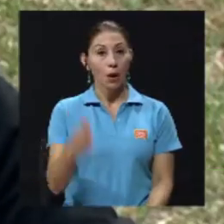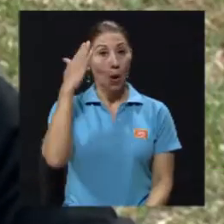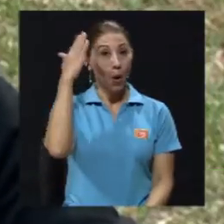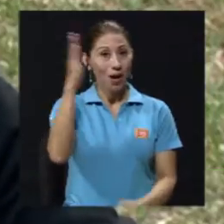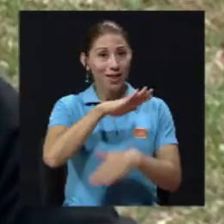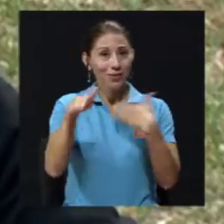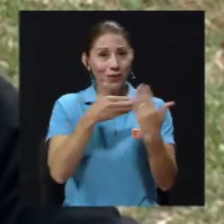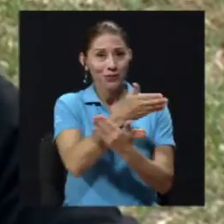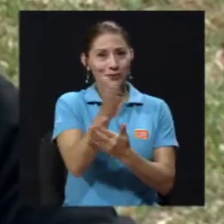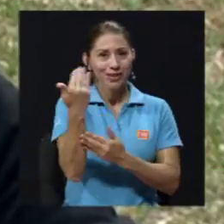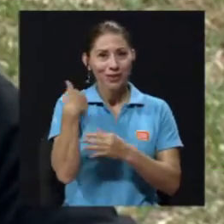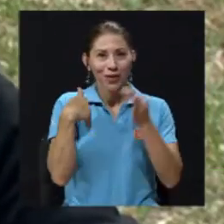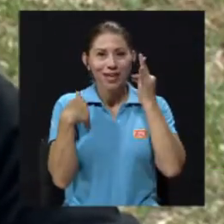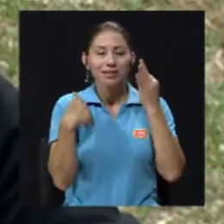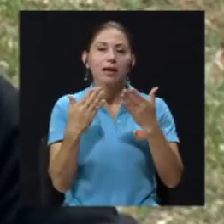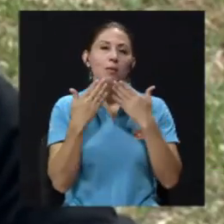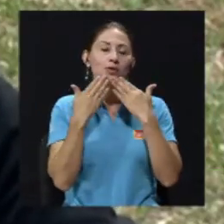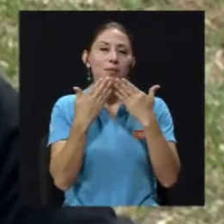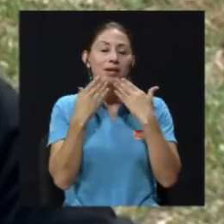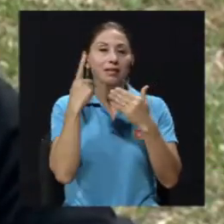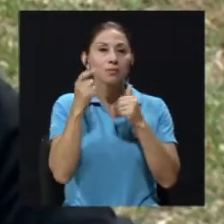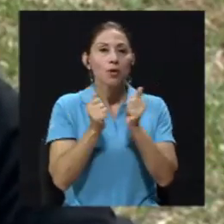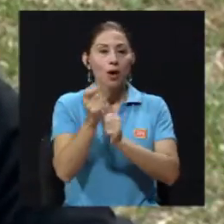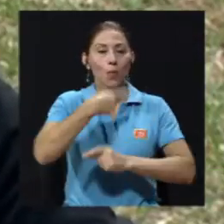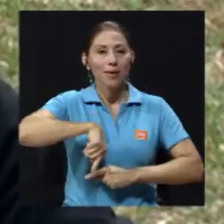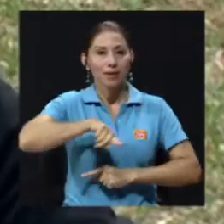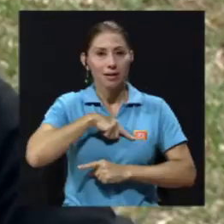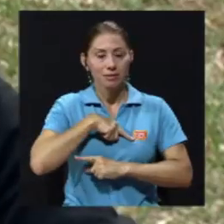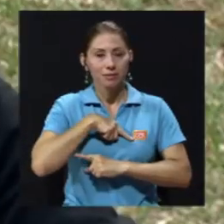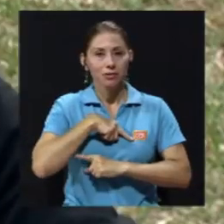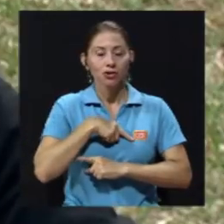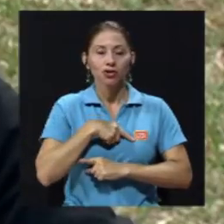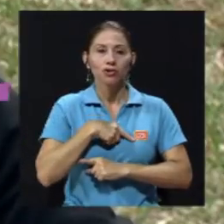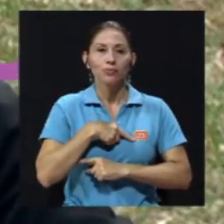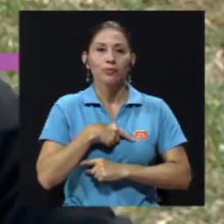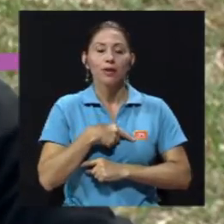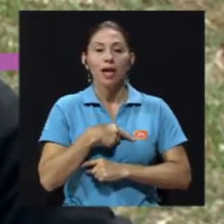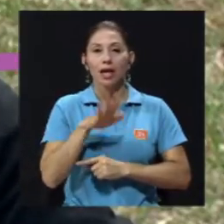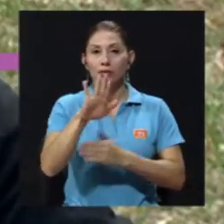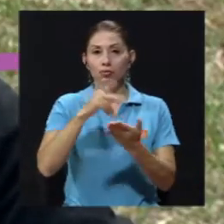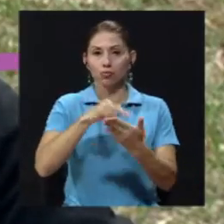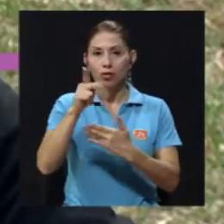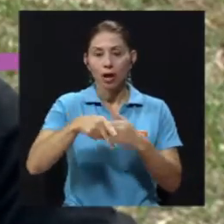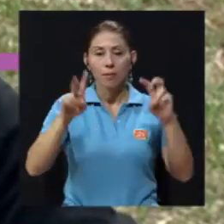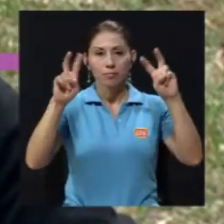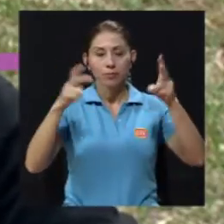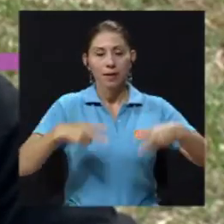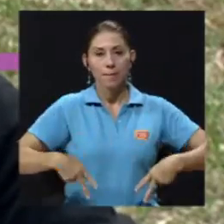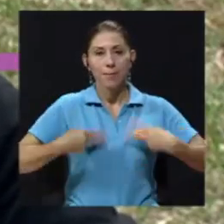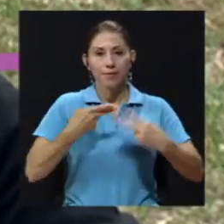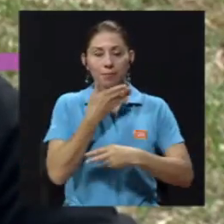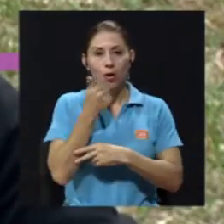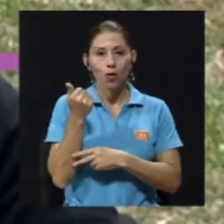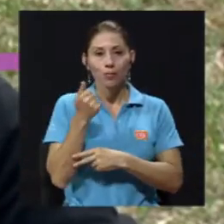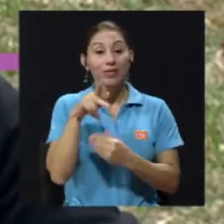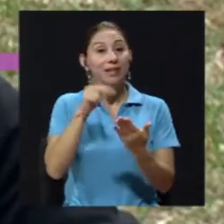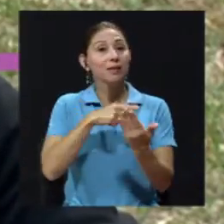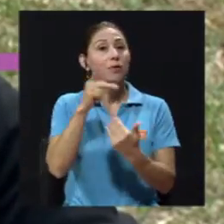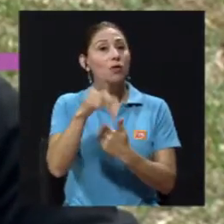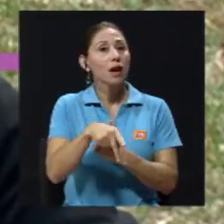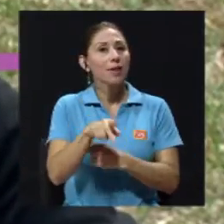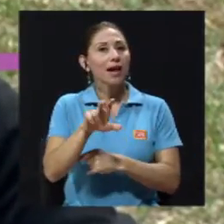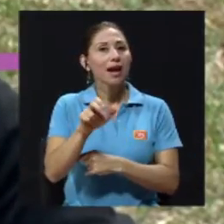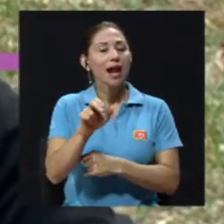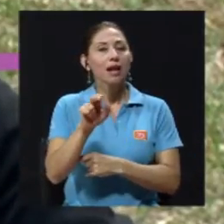Hola a todos y todas. Muchísimas gracias por acompañarnos en una vez más en su programa Vivir Mojar, la telerevista